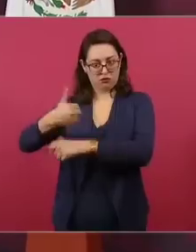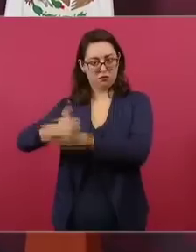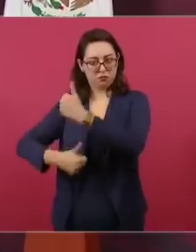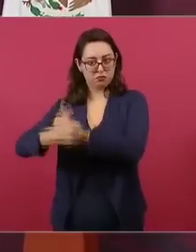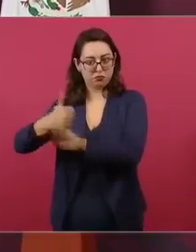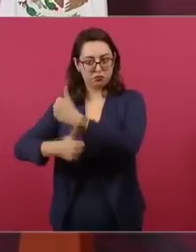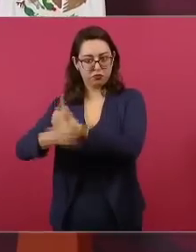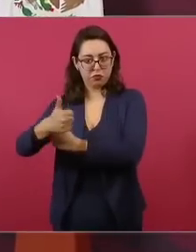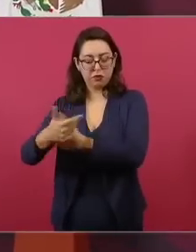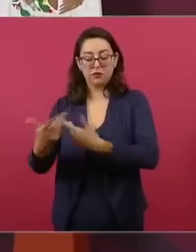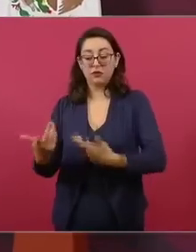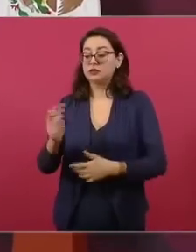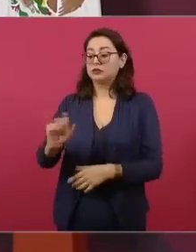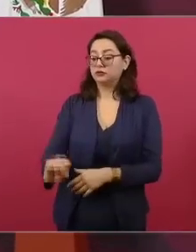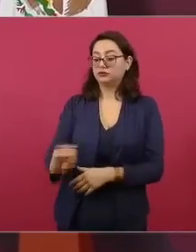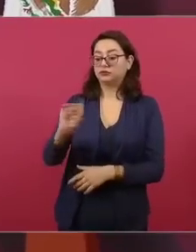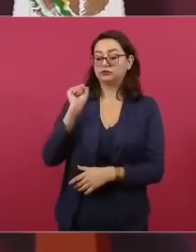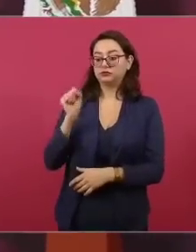ejemplar,